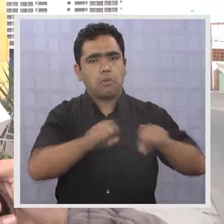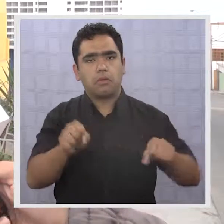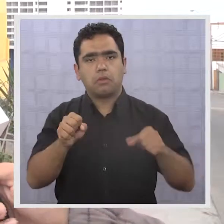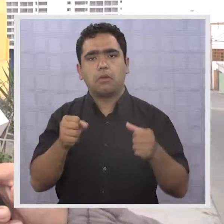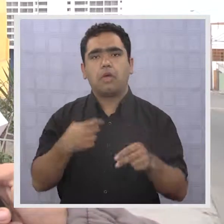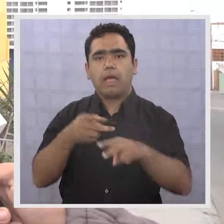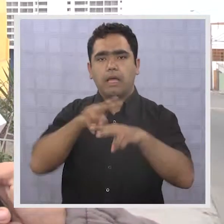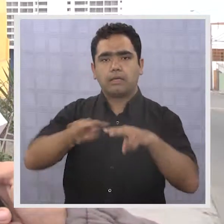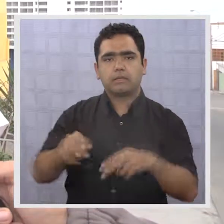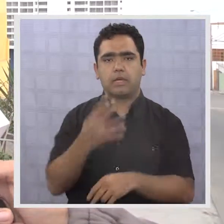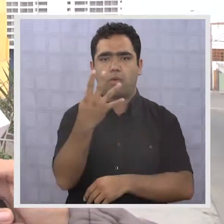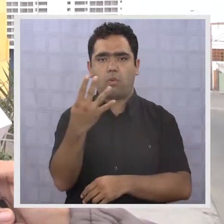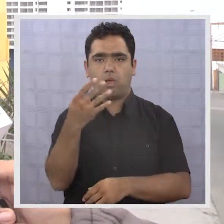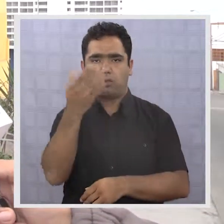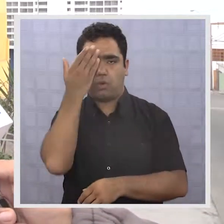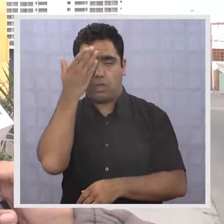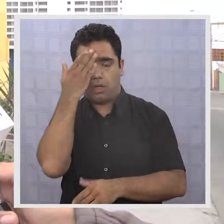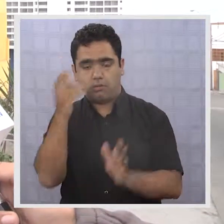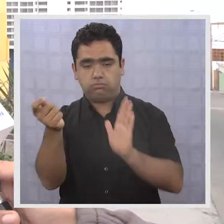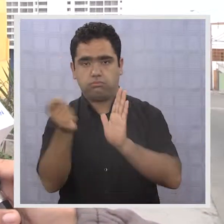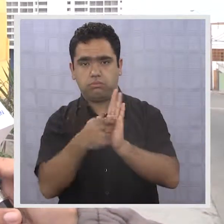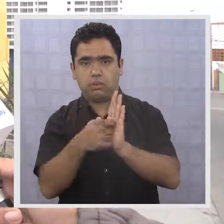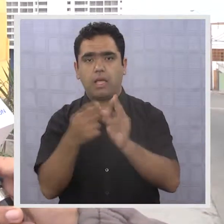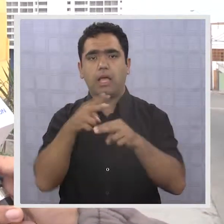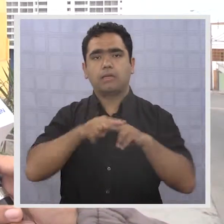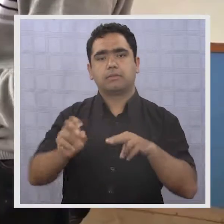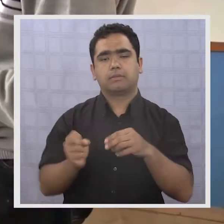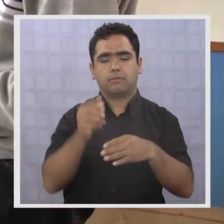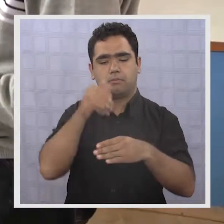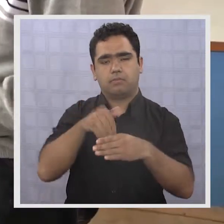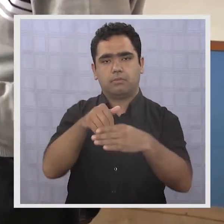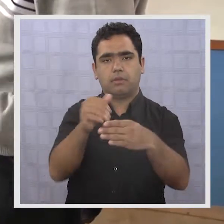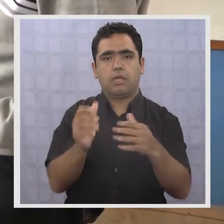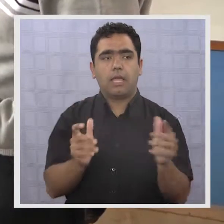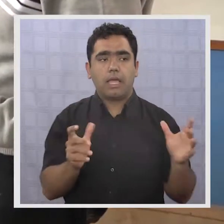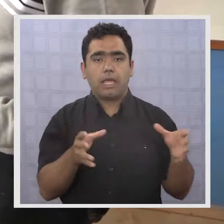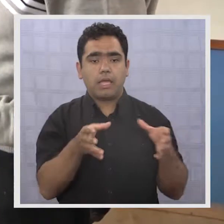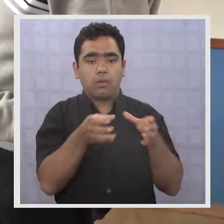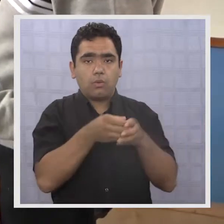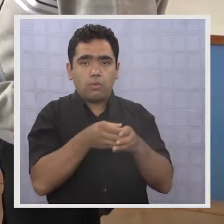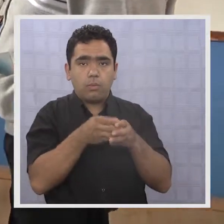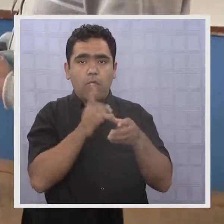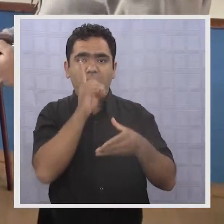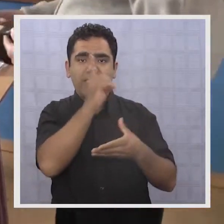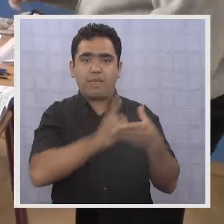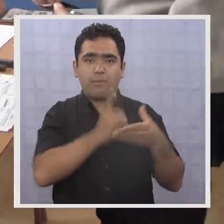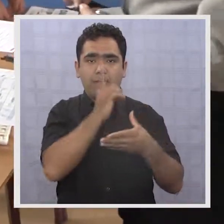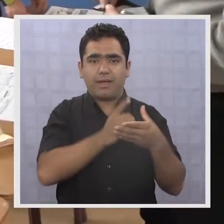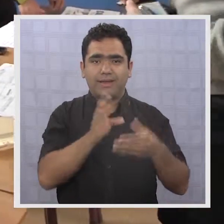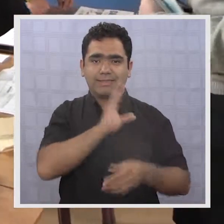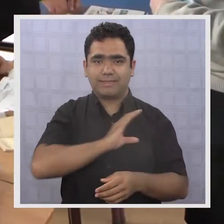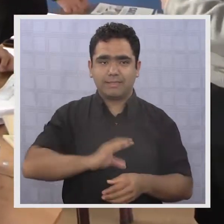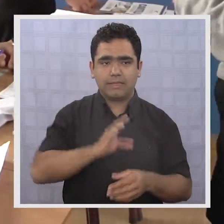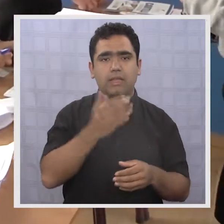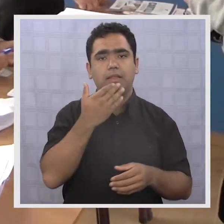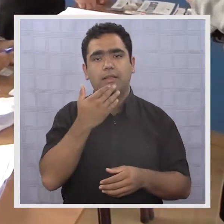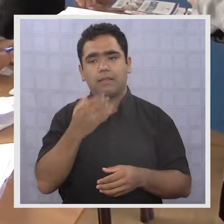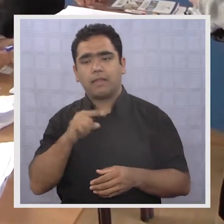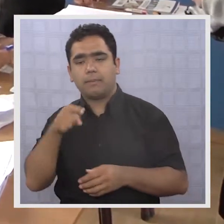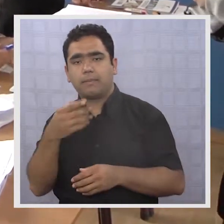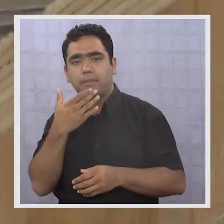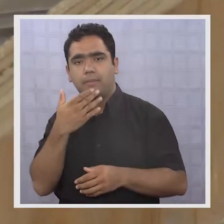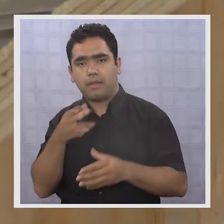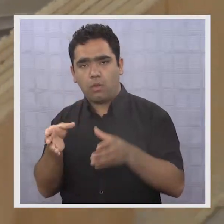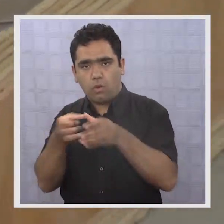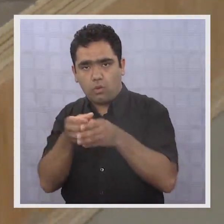el Distrito 2 el día 4 de agosto, incluyendo a la democracia cristiana, el partido radical, el partido socialista y el más. Se espera